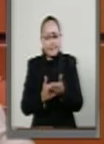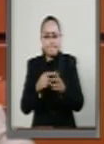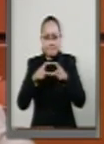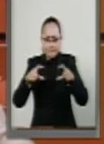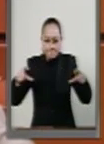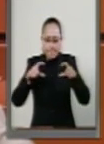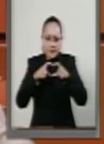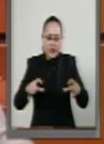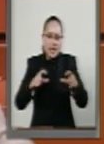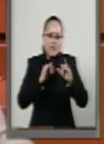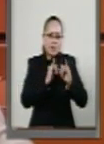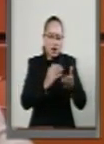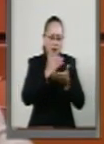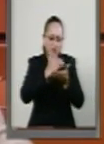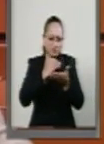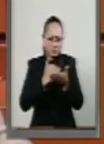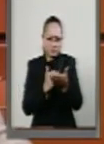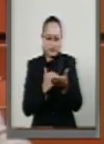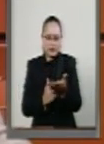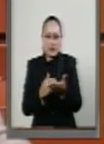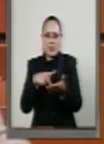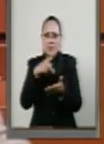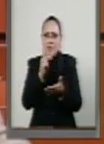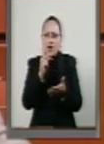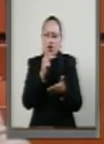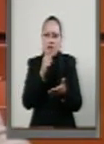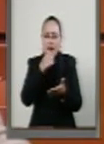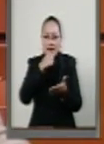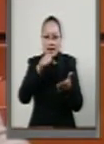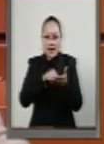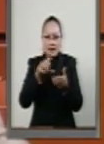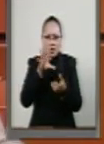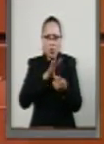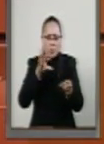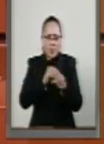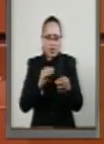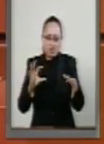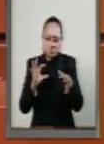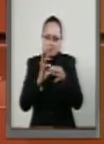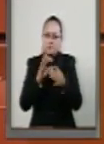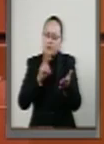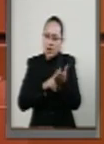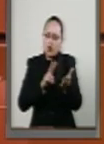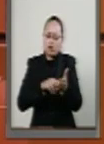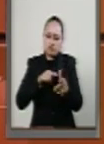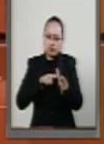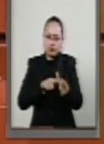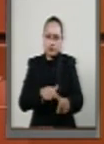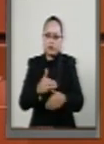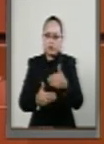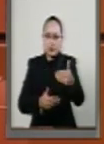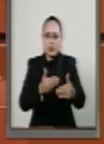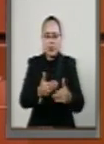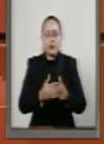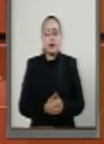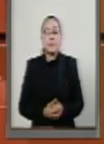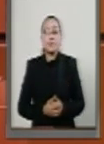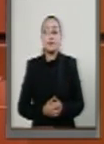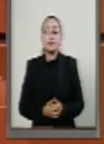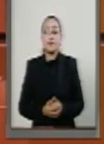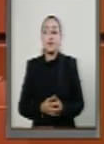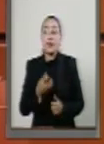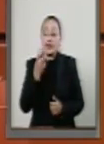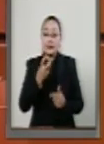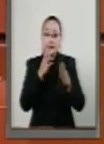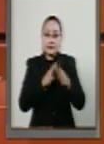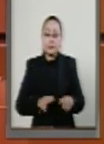individuales sin que el total de la carta pierda su validez. Es necesario también mencionar